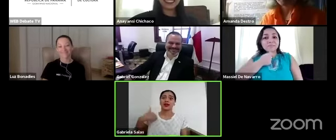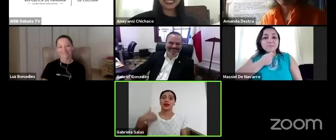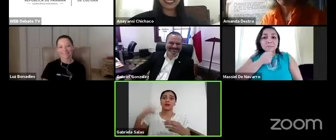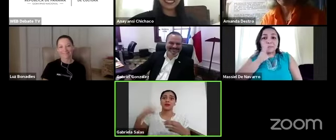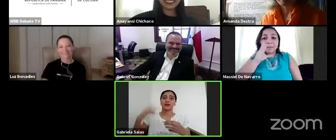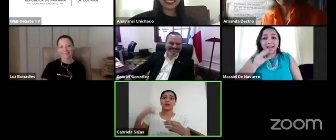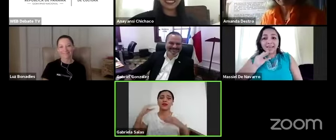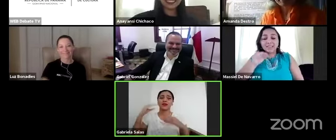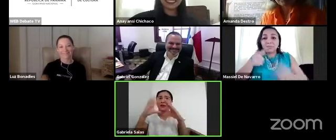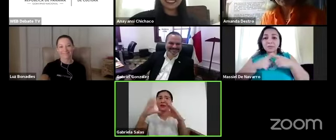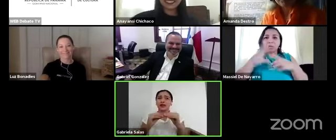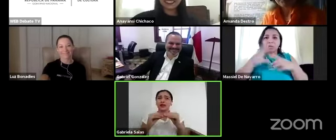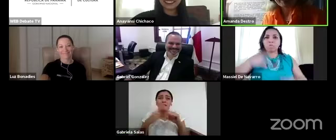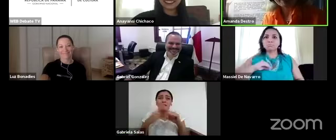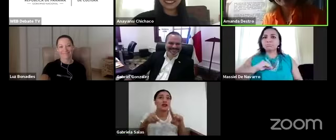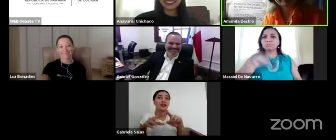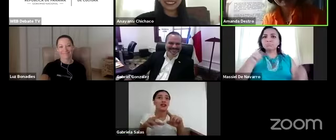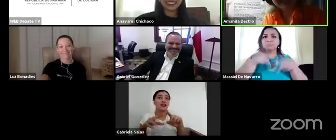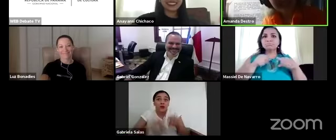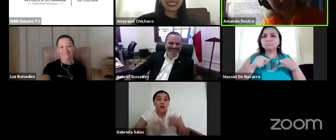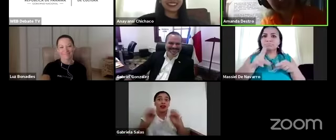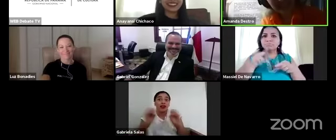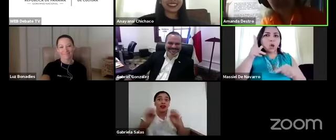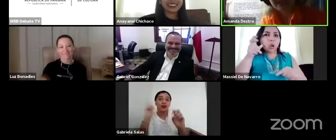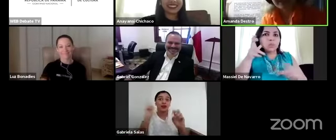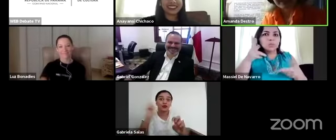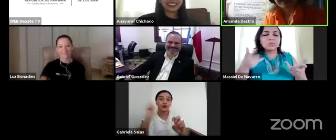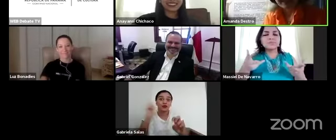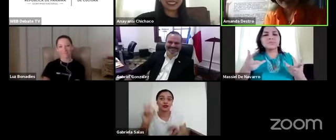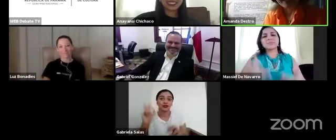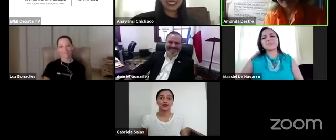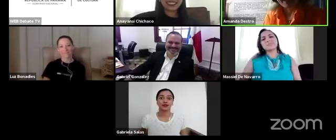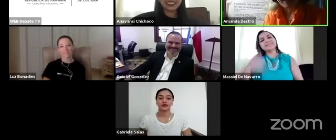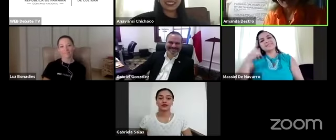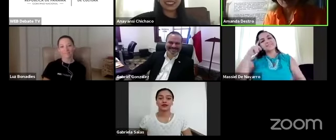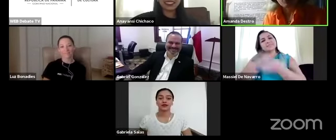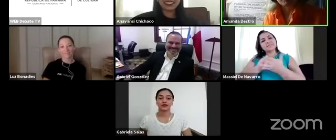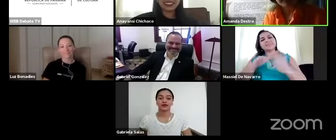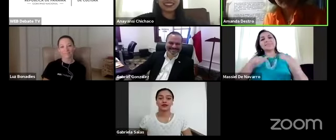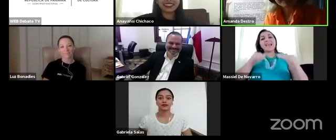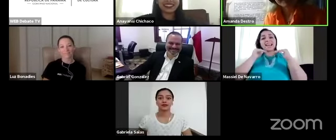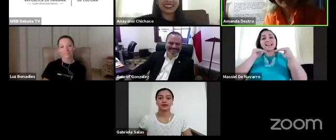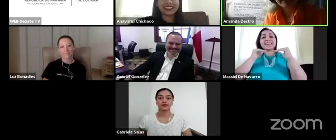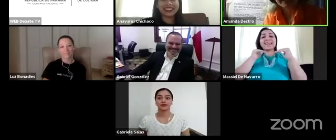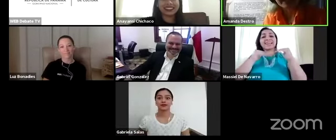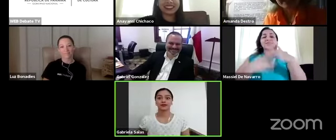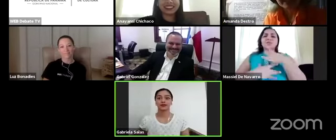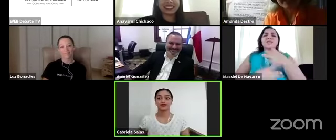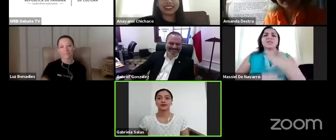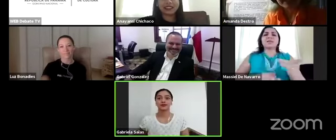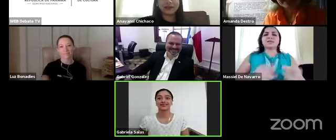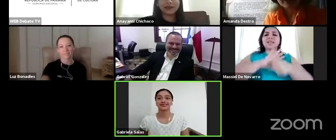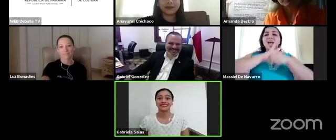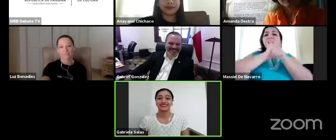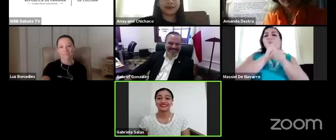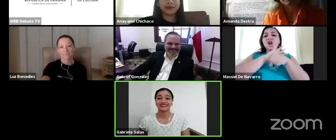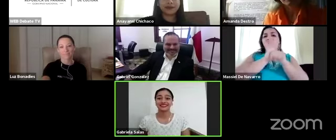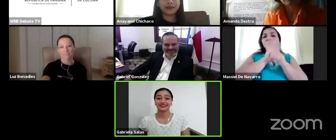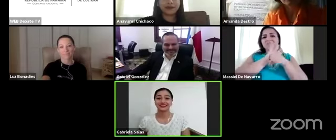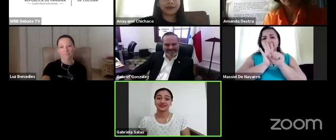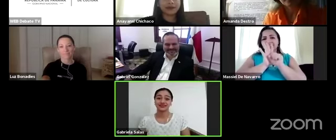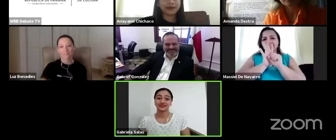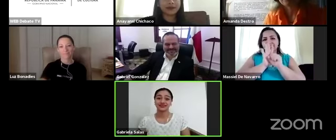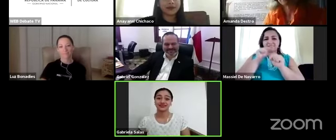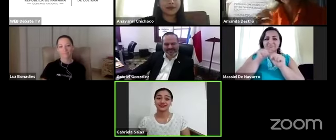el reto es interesante el COVID nos ha